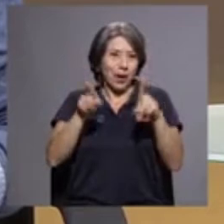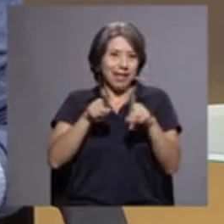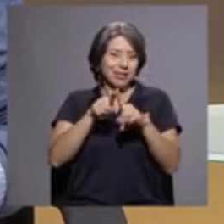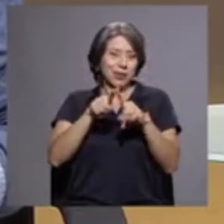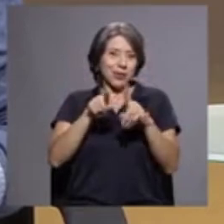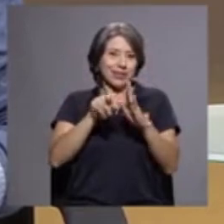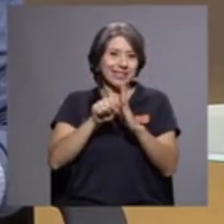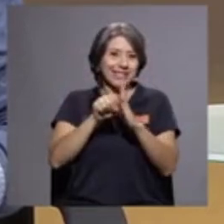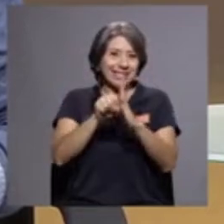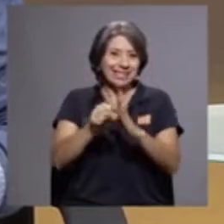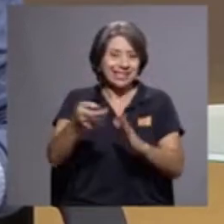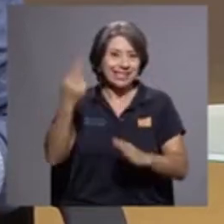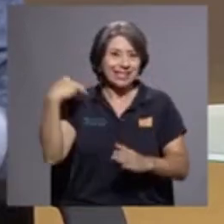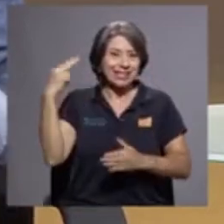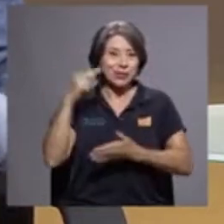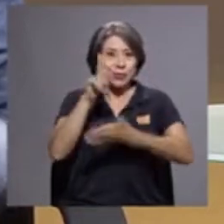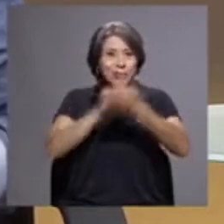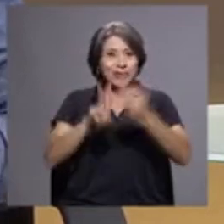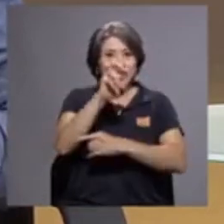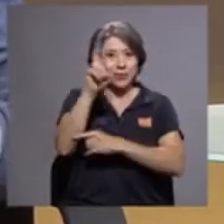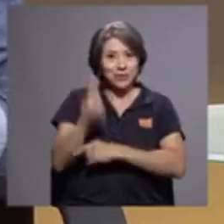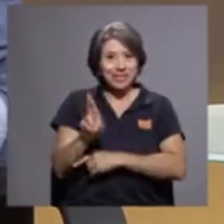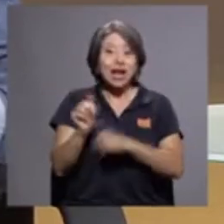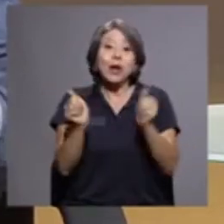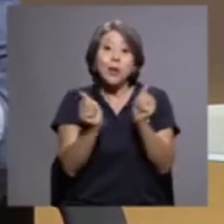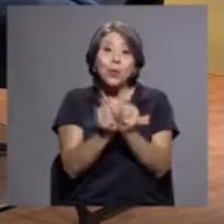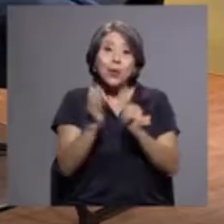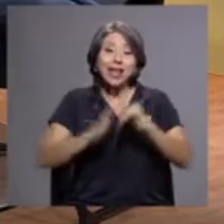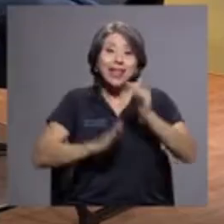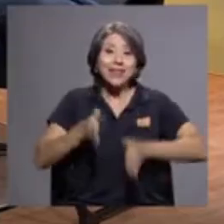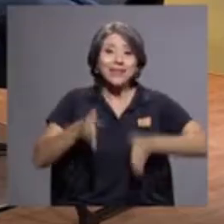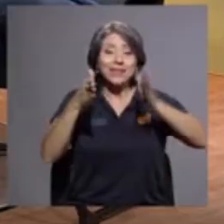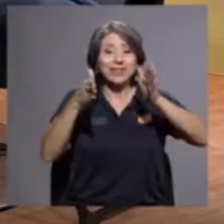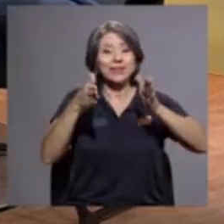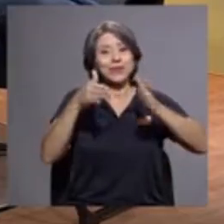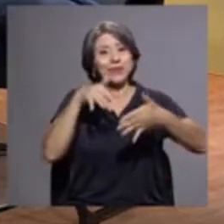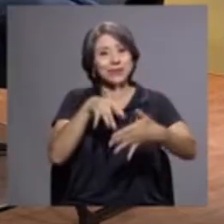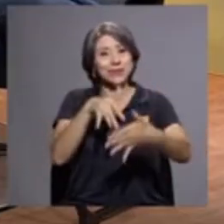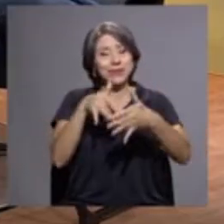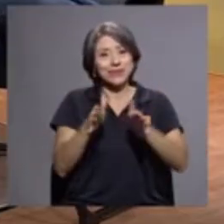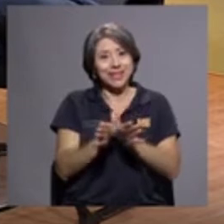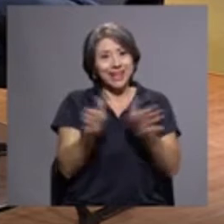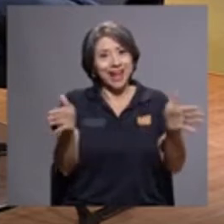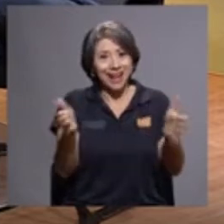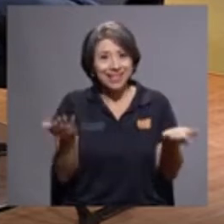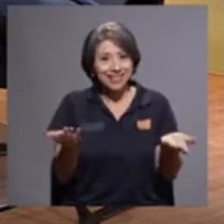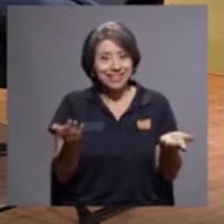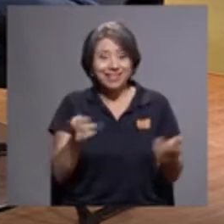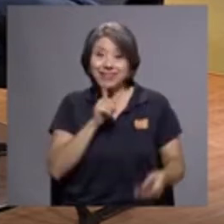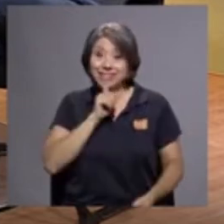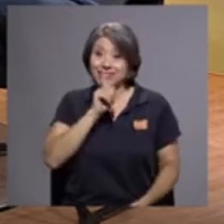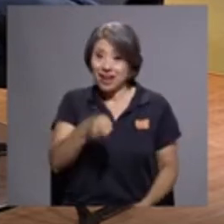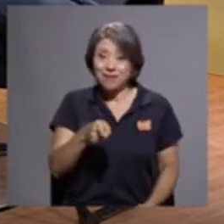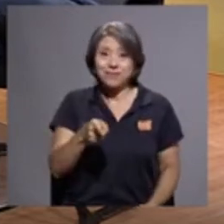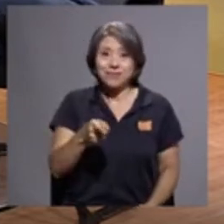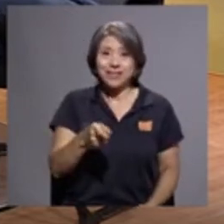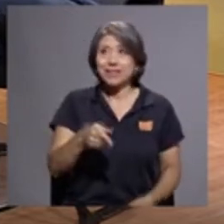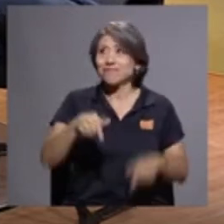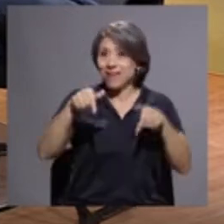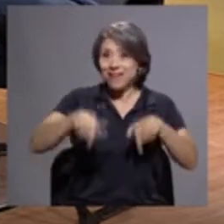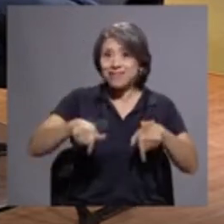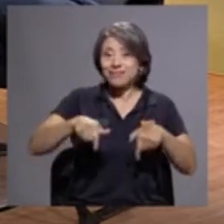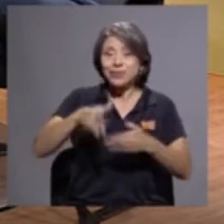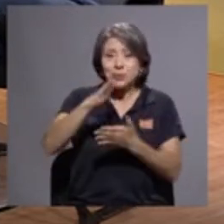de la Universidad de Costa Rica, junto con generales, o realmente era un centro